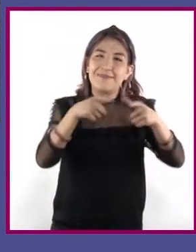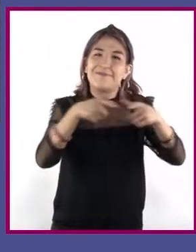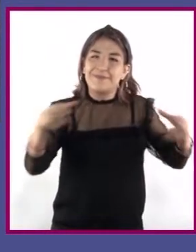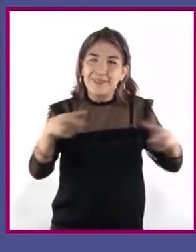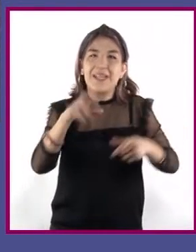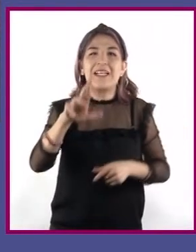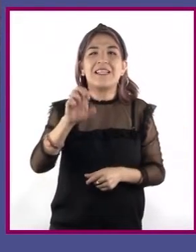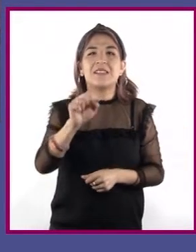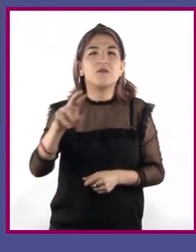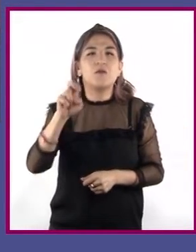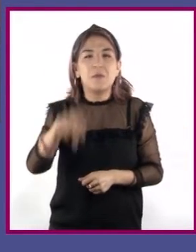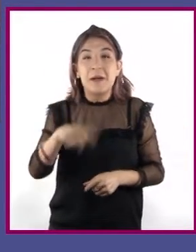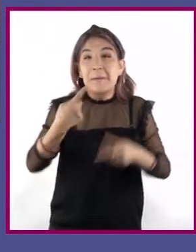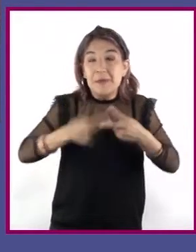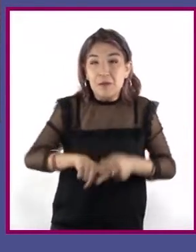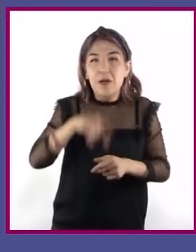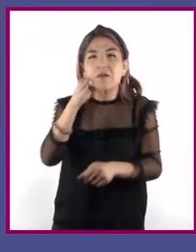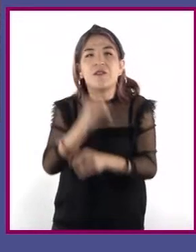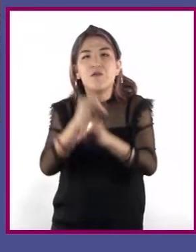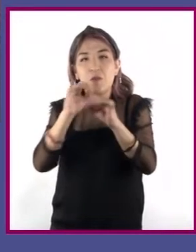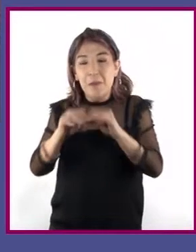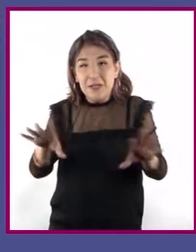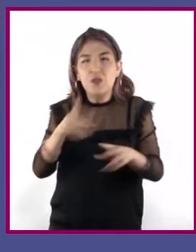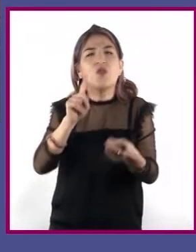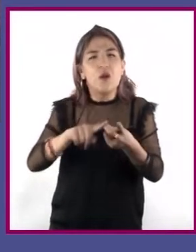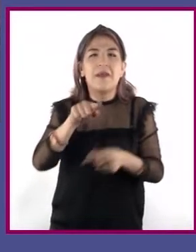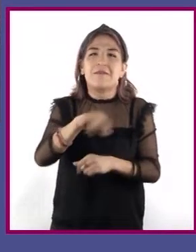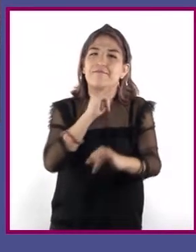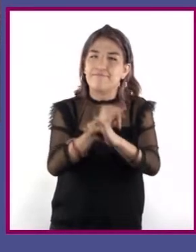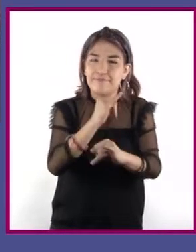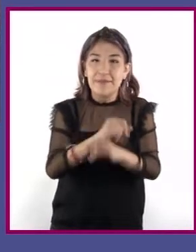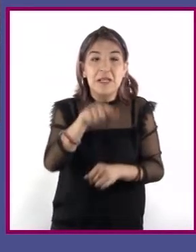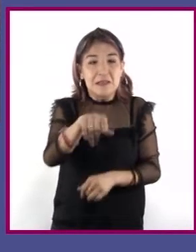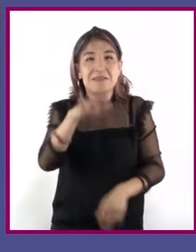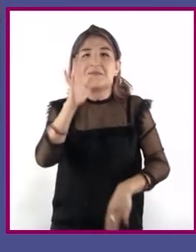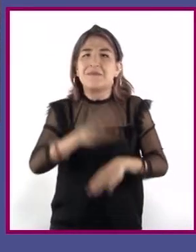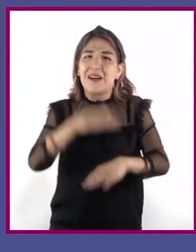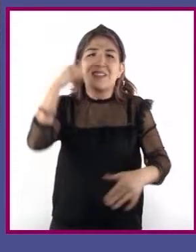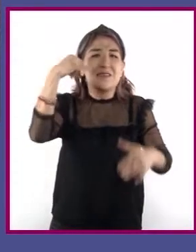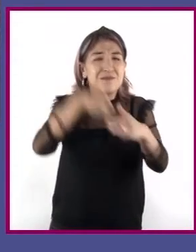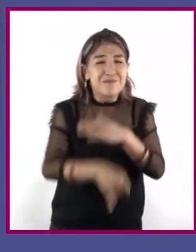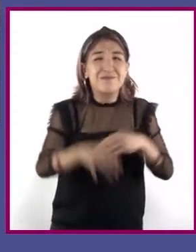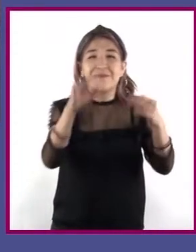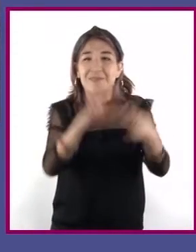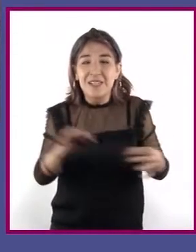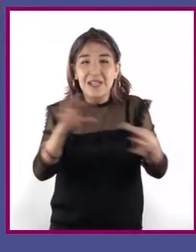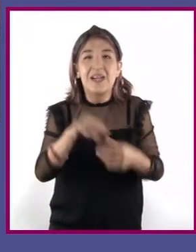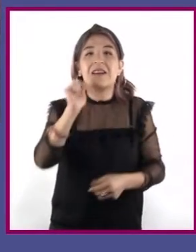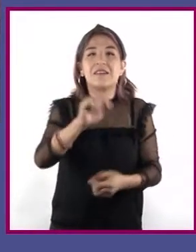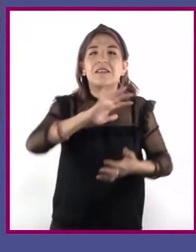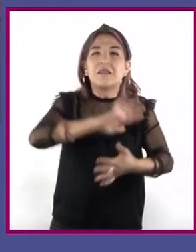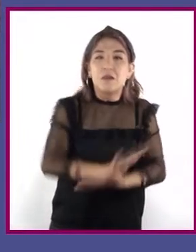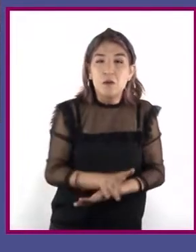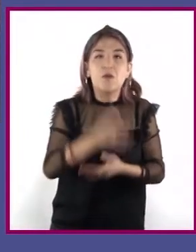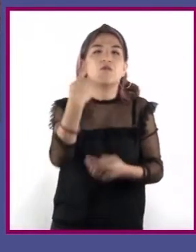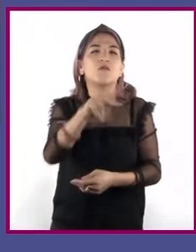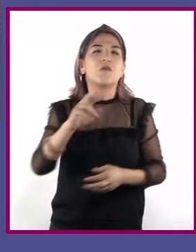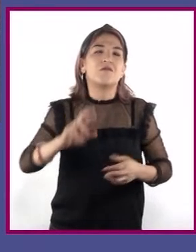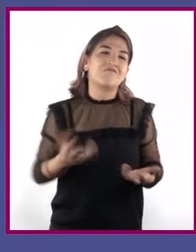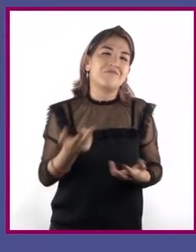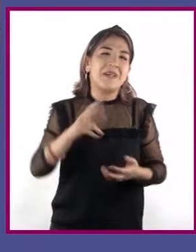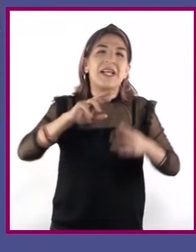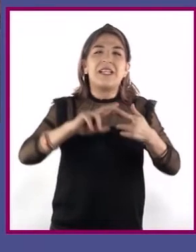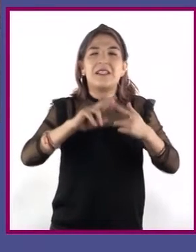Iniciamos por investigar información en Internet y nos dimos cuenta que el tema es muy amplio, ya que hay discriminación por el origen étnico,